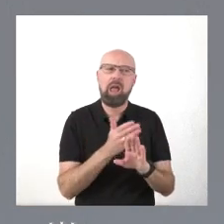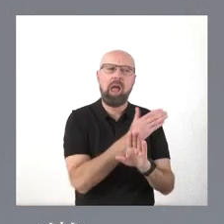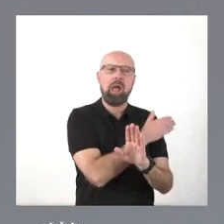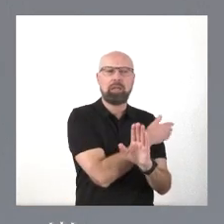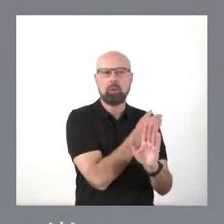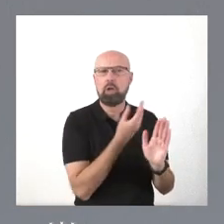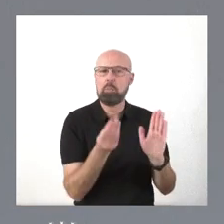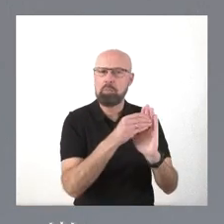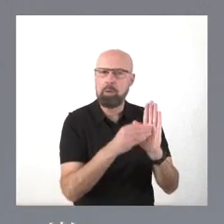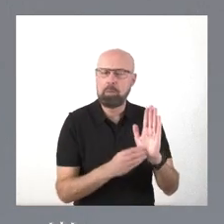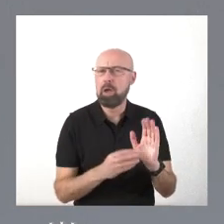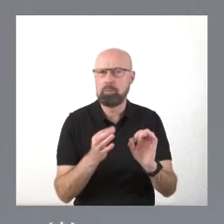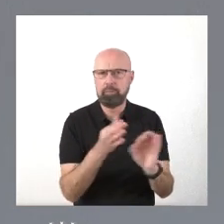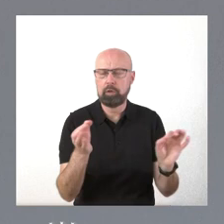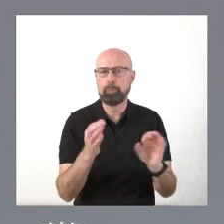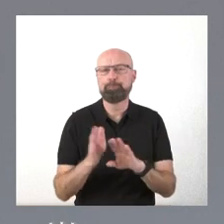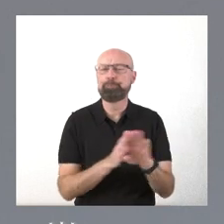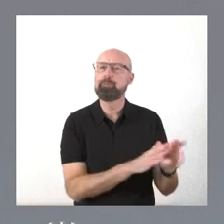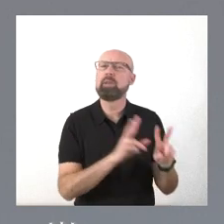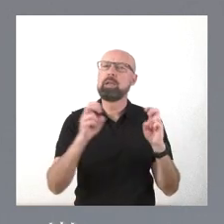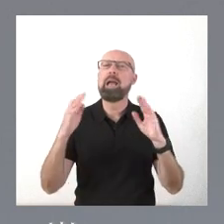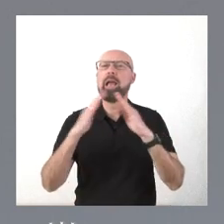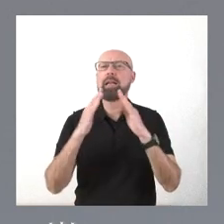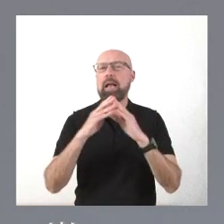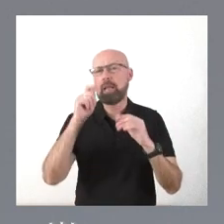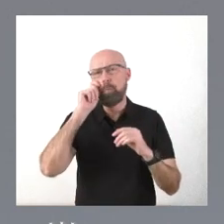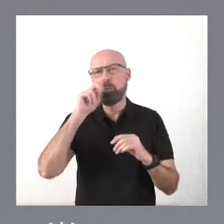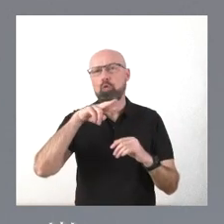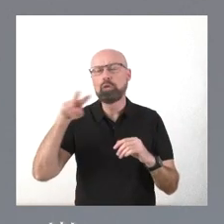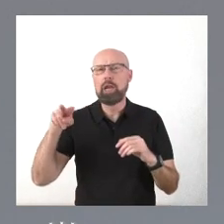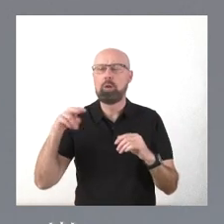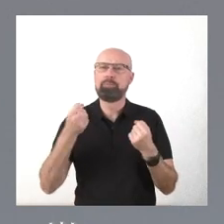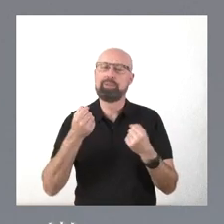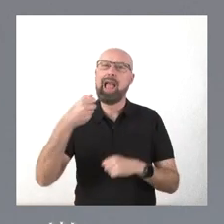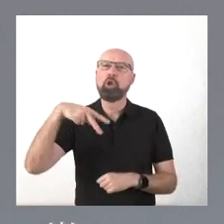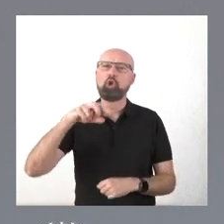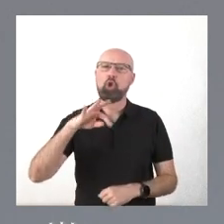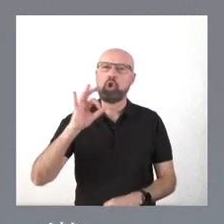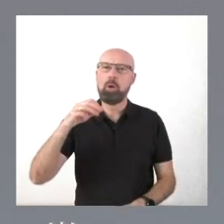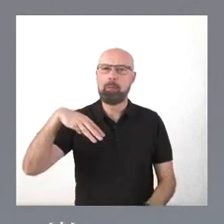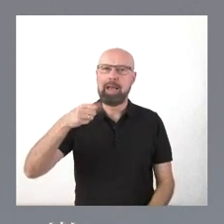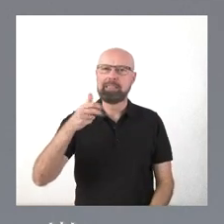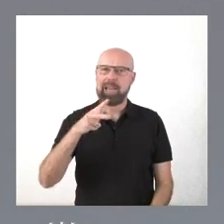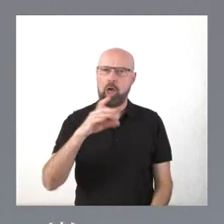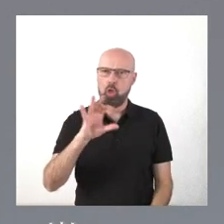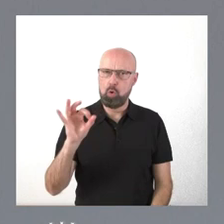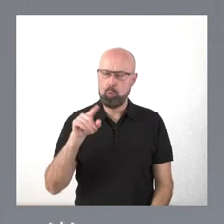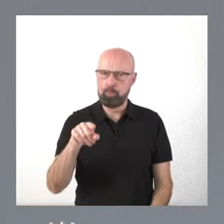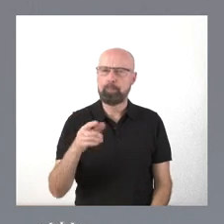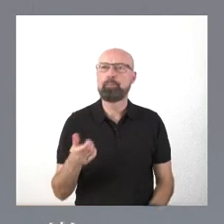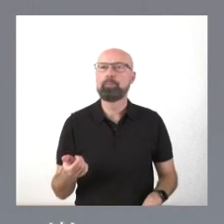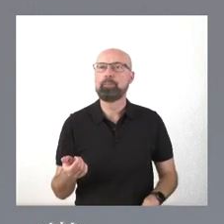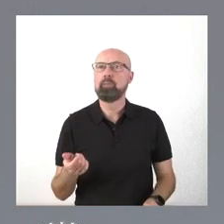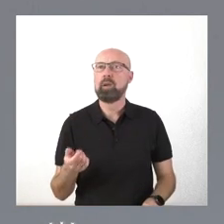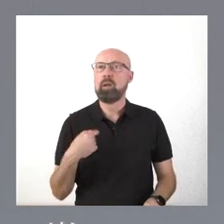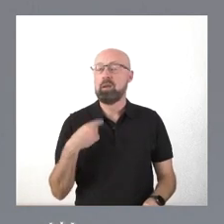La Casa Museo de Antonio Machado. La Casa Museo de Antonio Machado, yo creo que muy pronto, que el